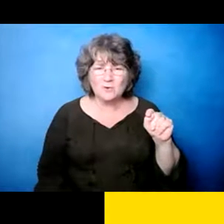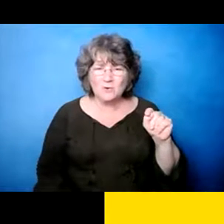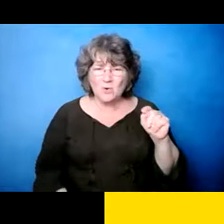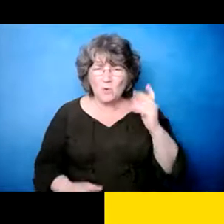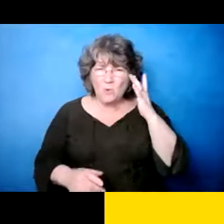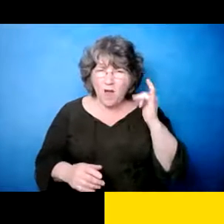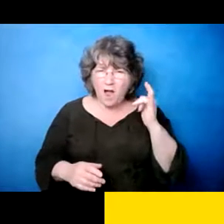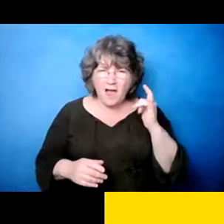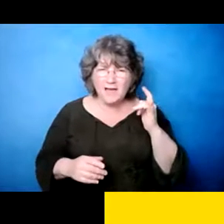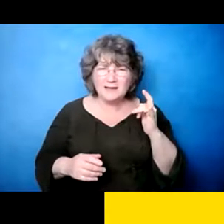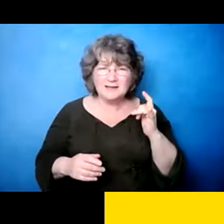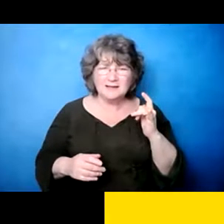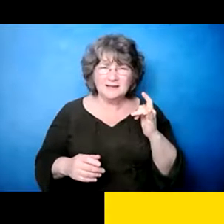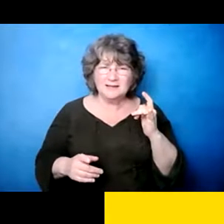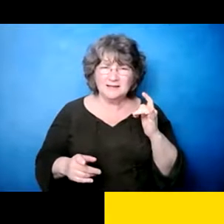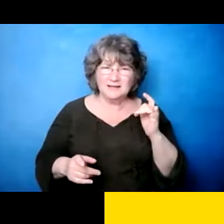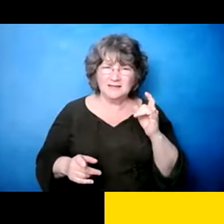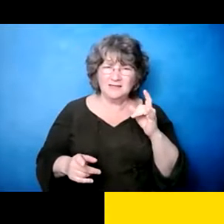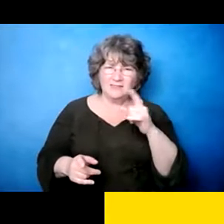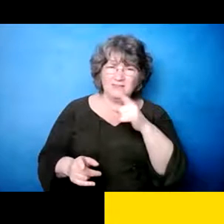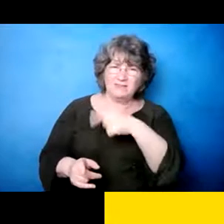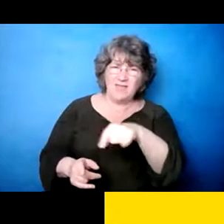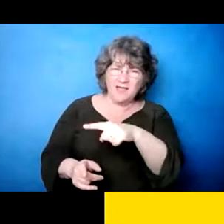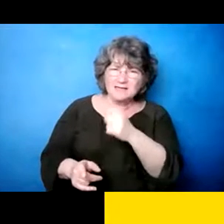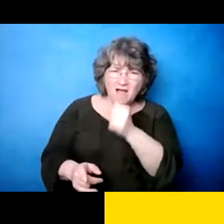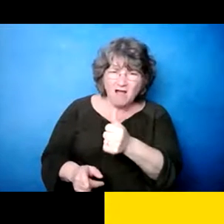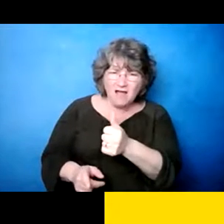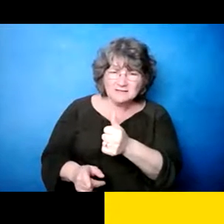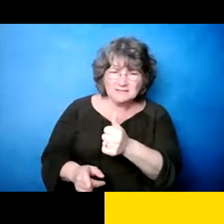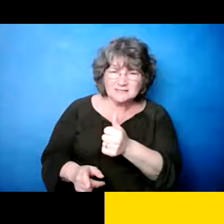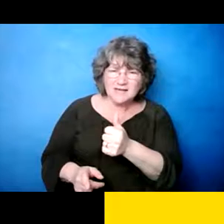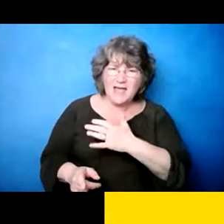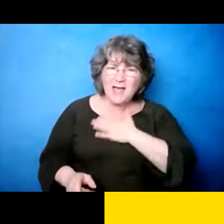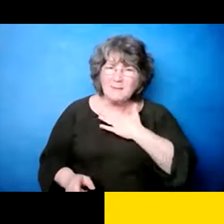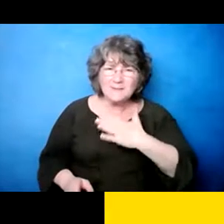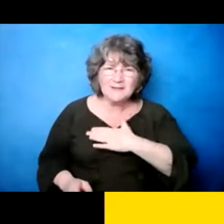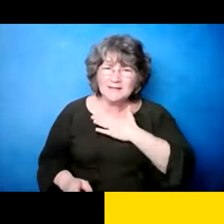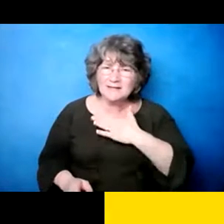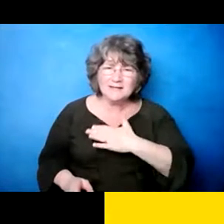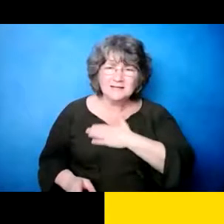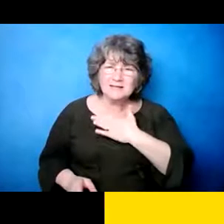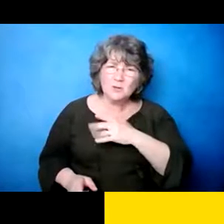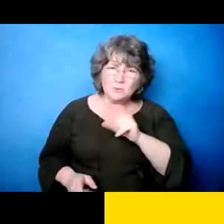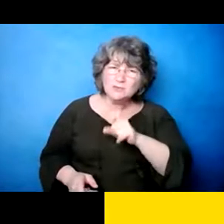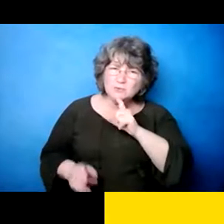Y, y, y qué es que, por qué no están ayudando.